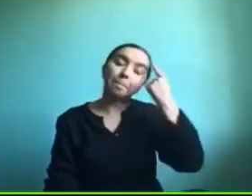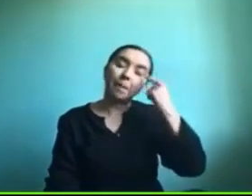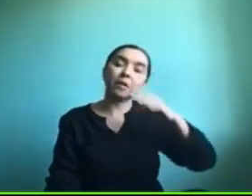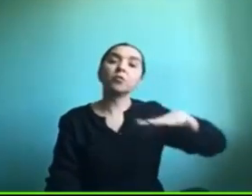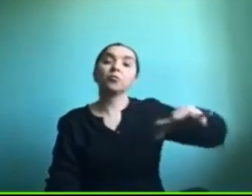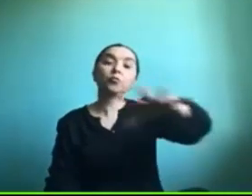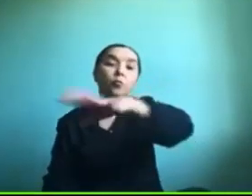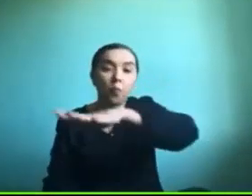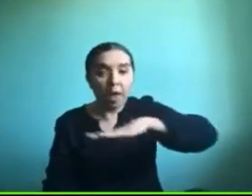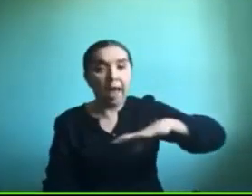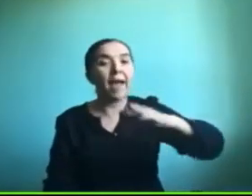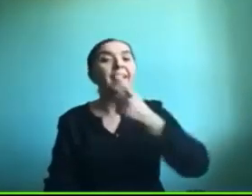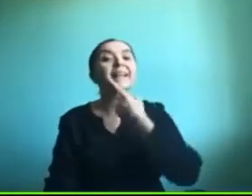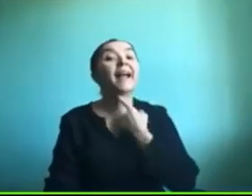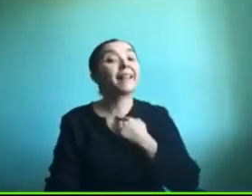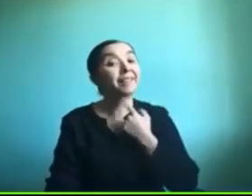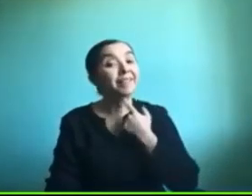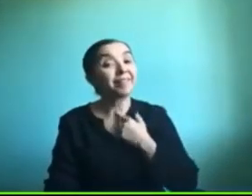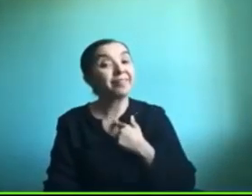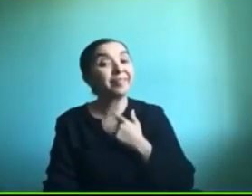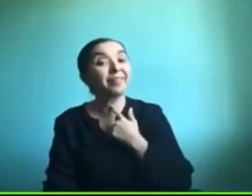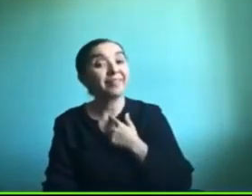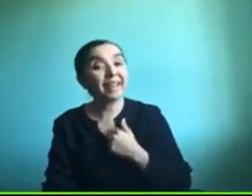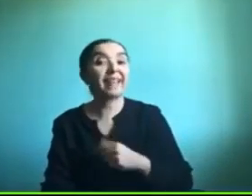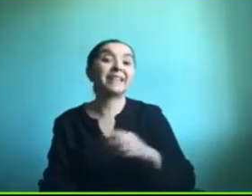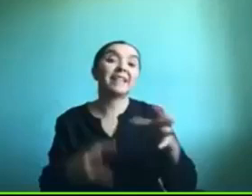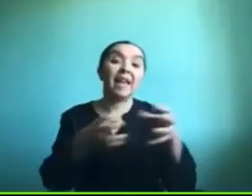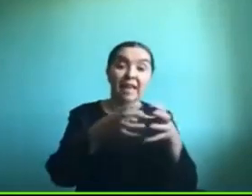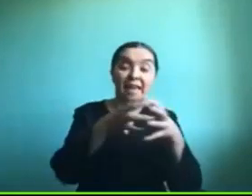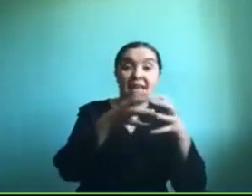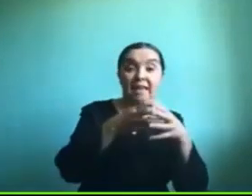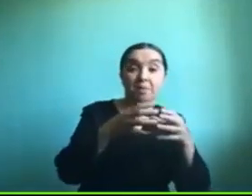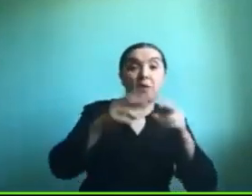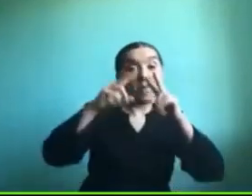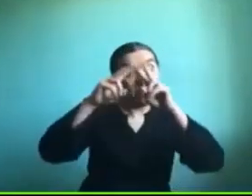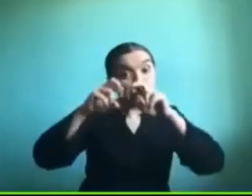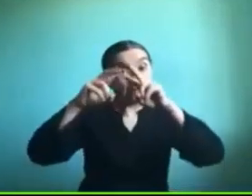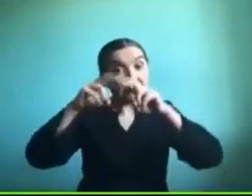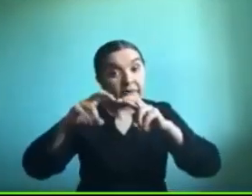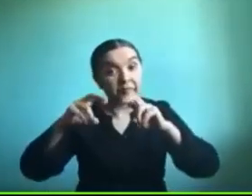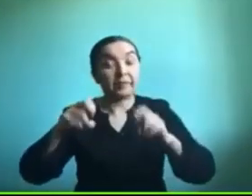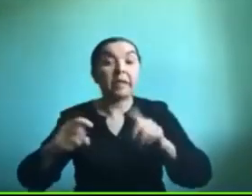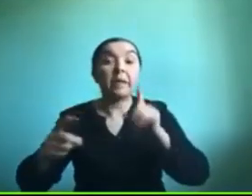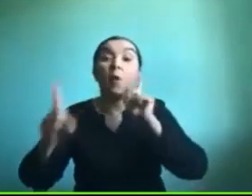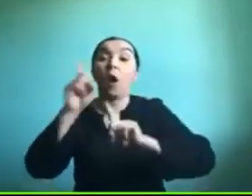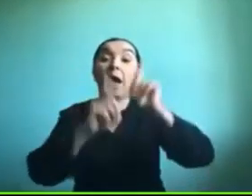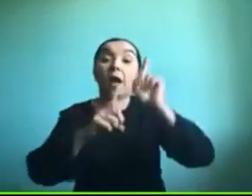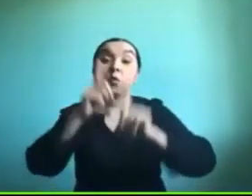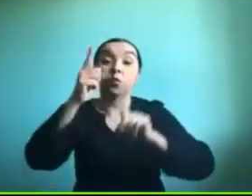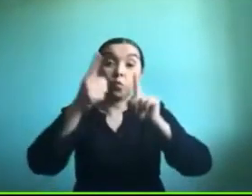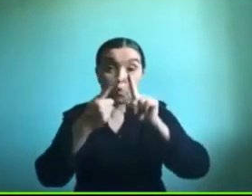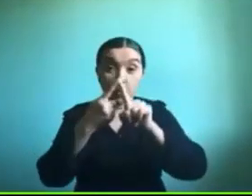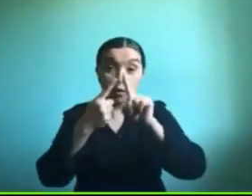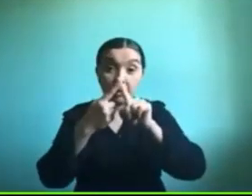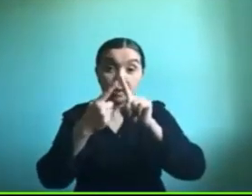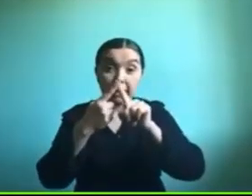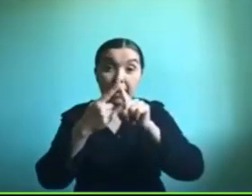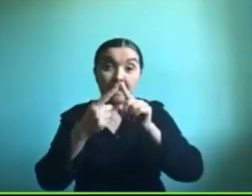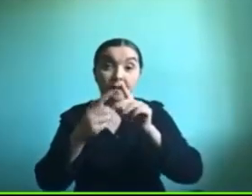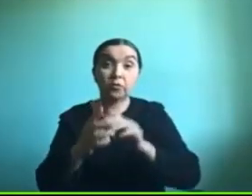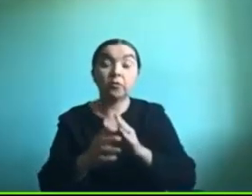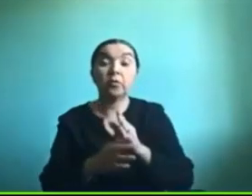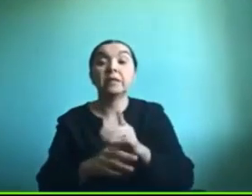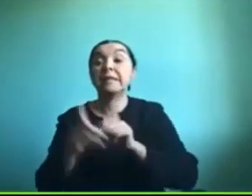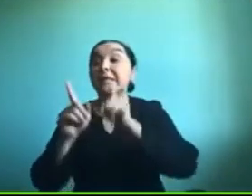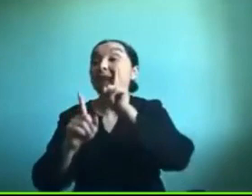el equipo ha estado averiguando pero si eso tenemos algunos contactos donde hacemos derivaciones en caso que creamos